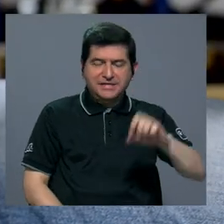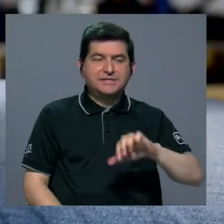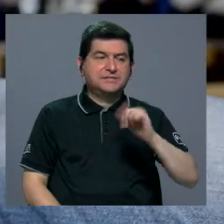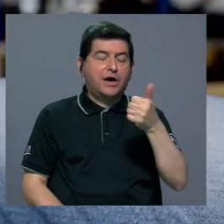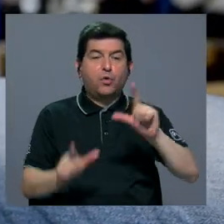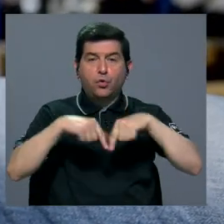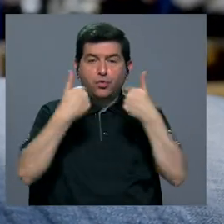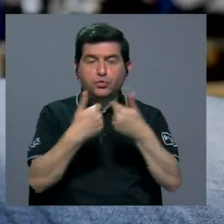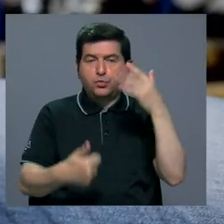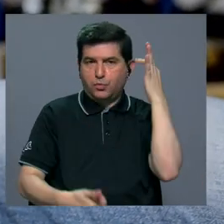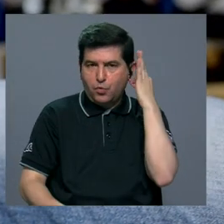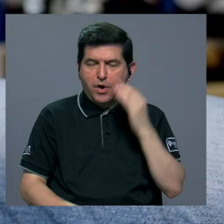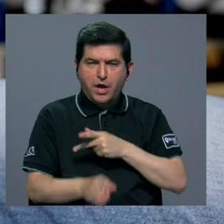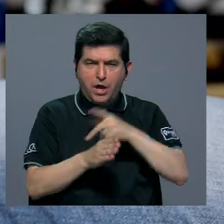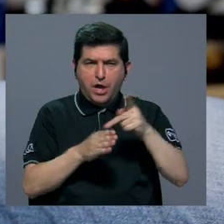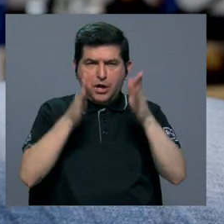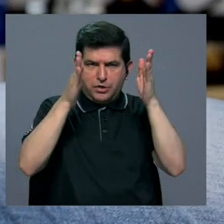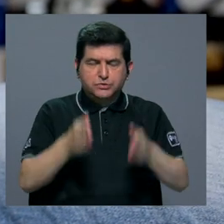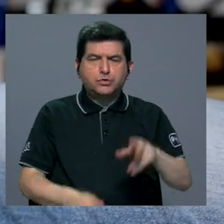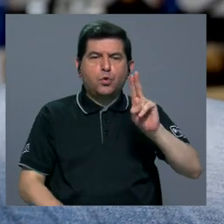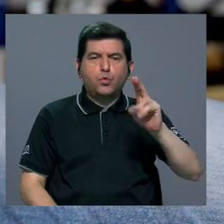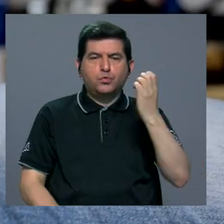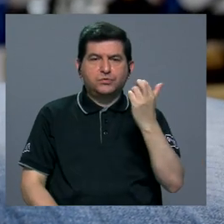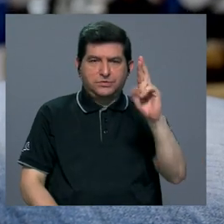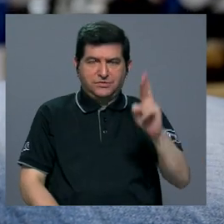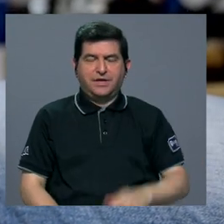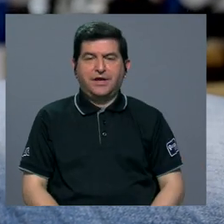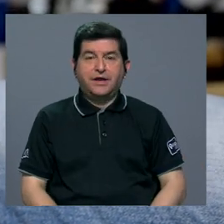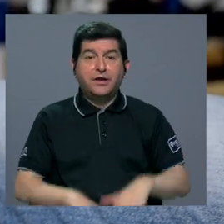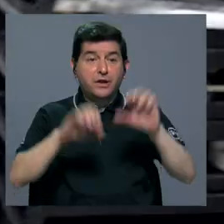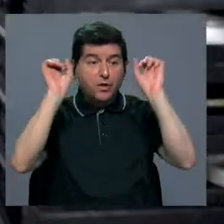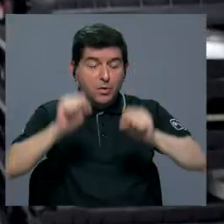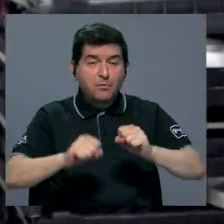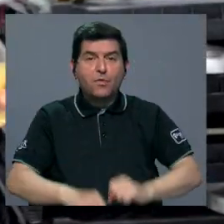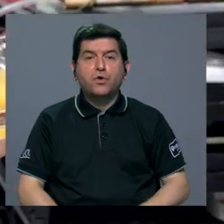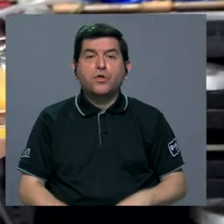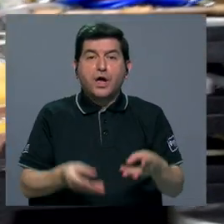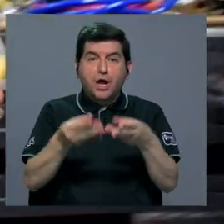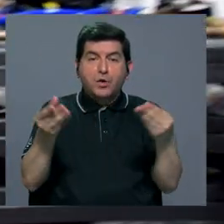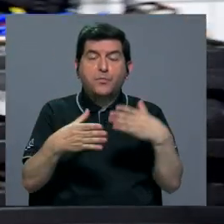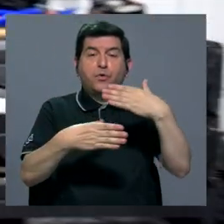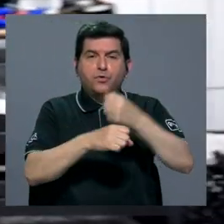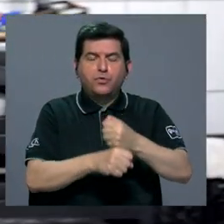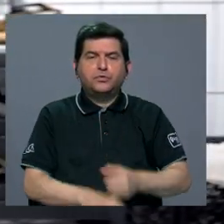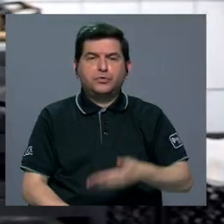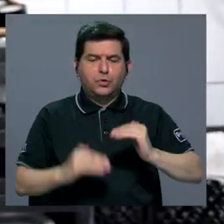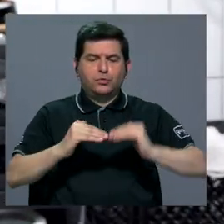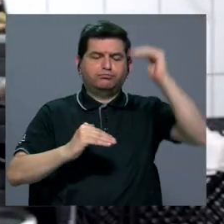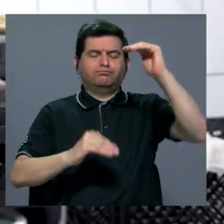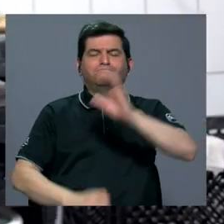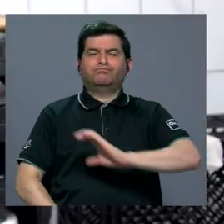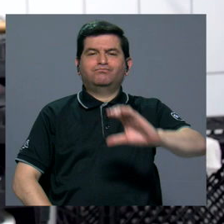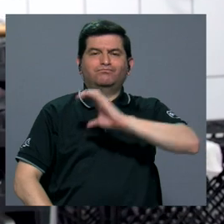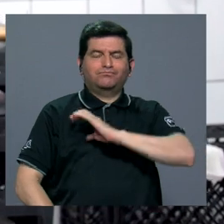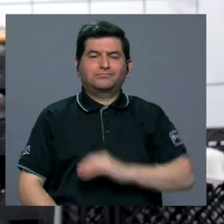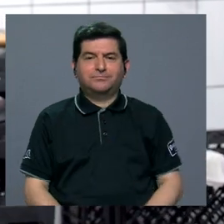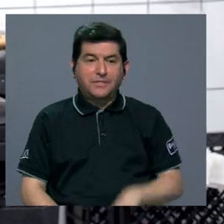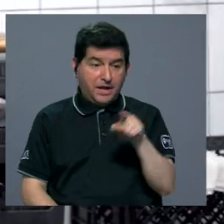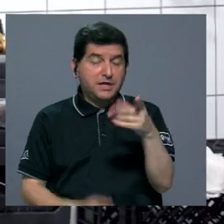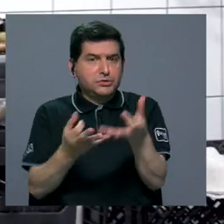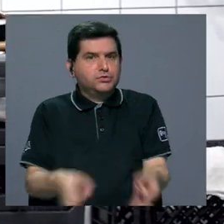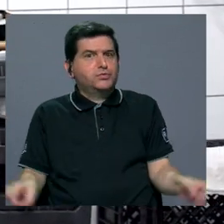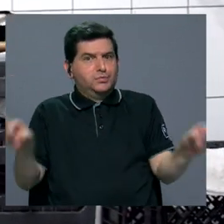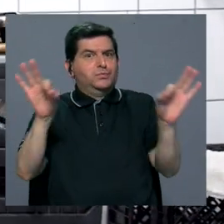de mujeres profesionales de la UCR, se podrá crear un producto de mayor calidad. Esto es fundamental,